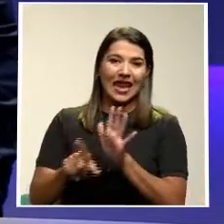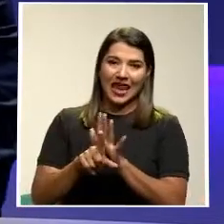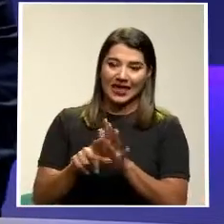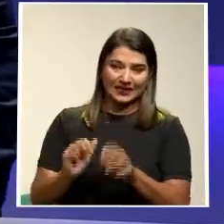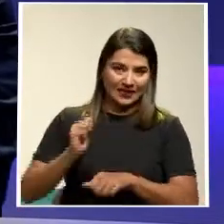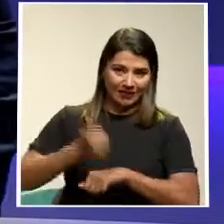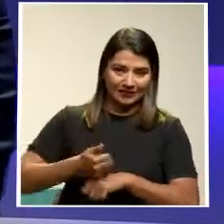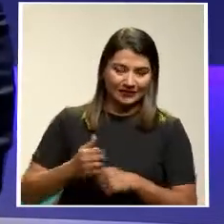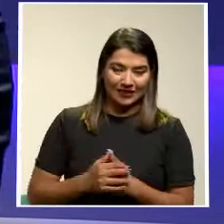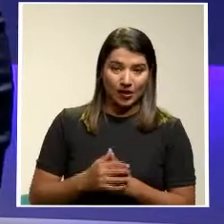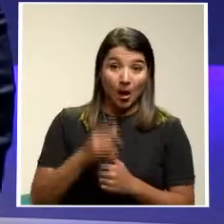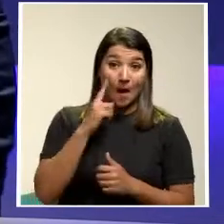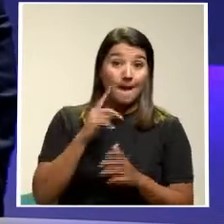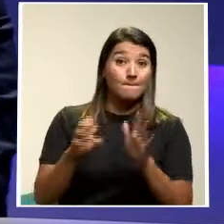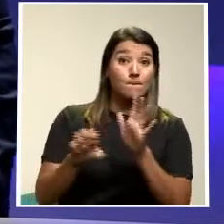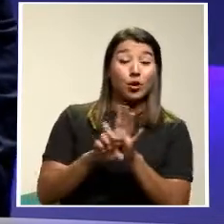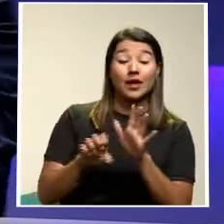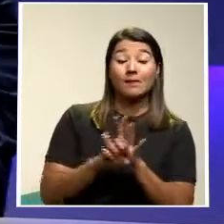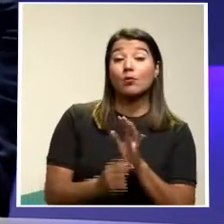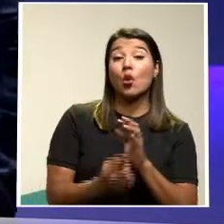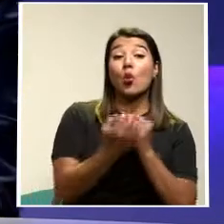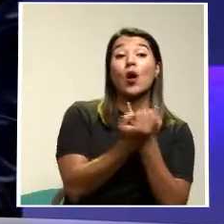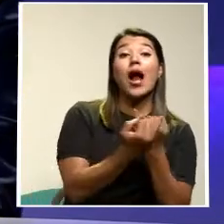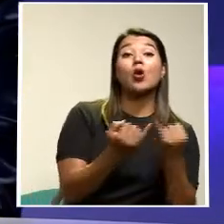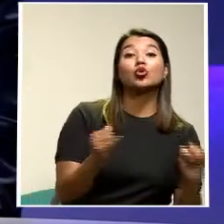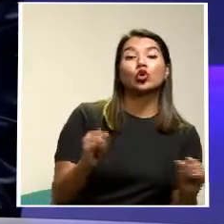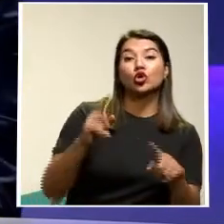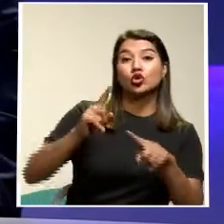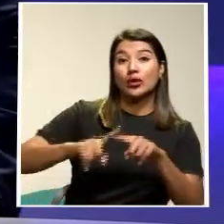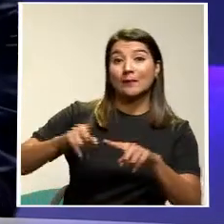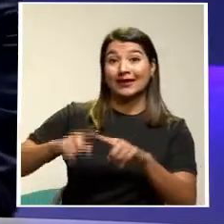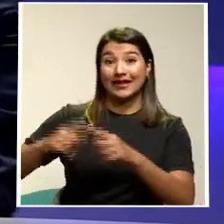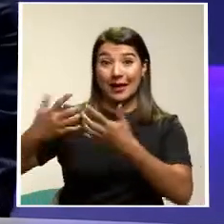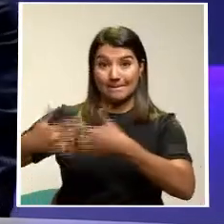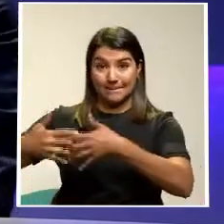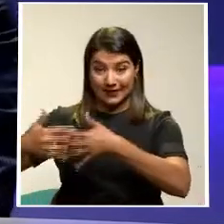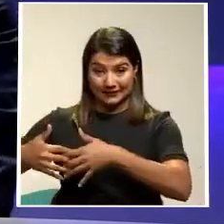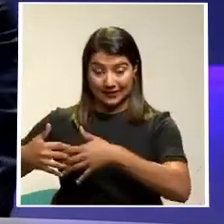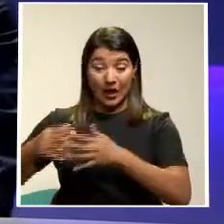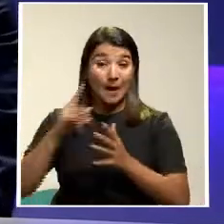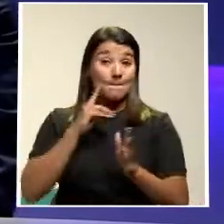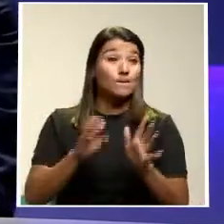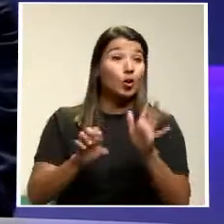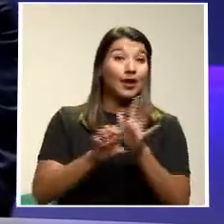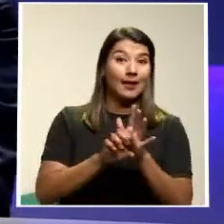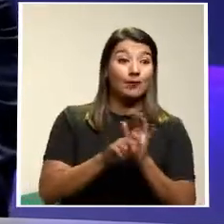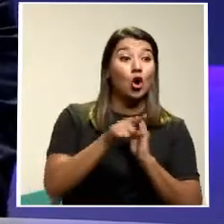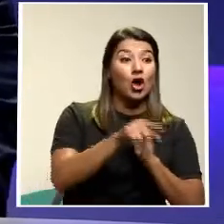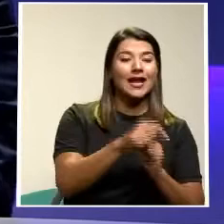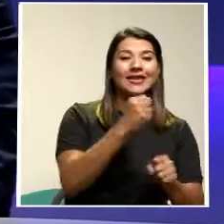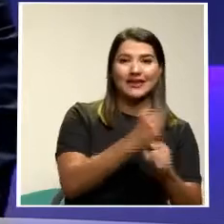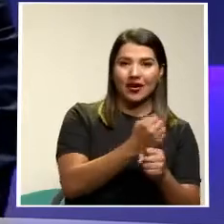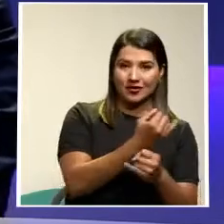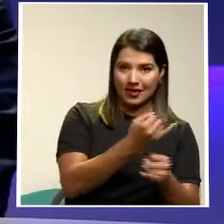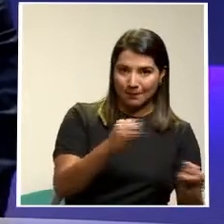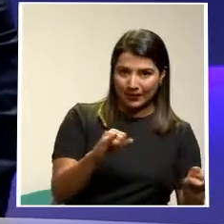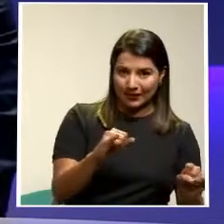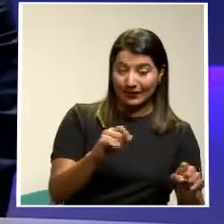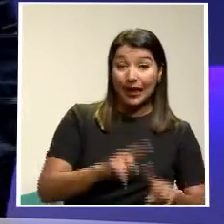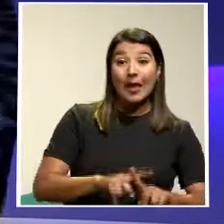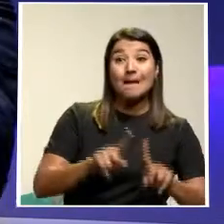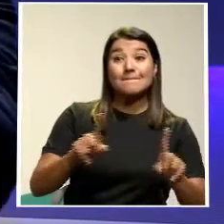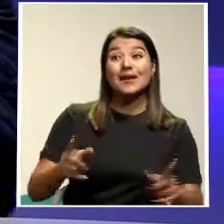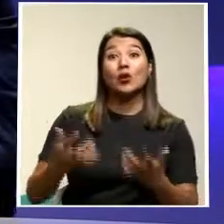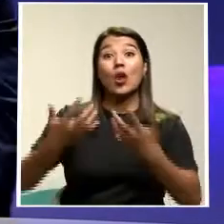Un autónomo Dependiente de una empresa Es un trabajador autónomo Pero de una empresa En particular Recibe el 75% De sus